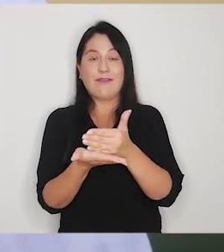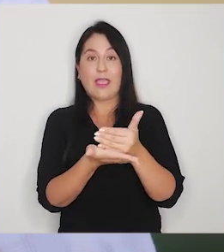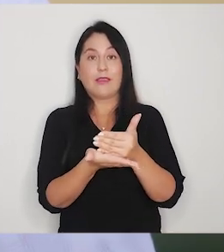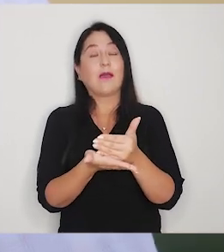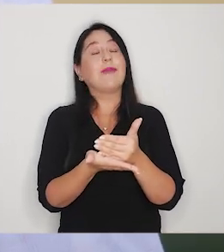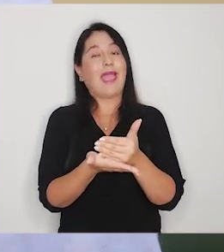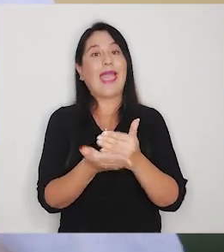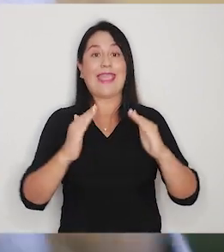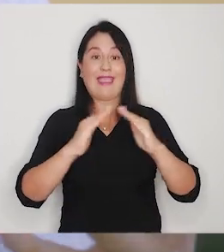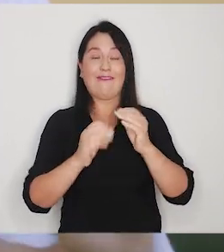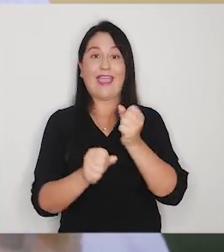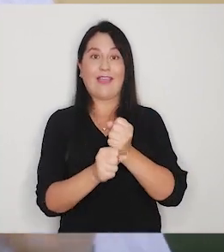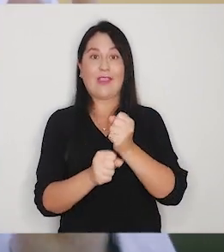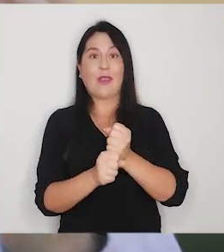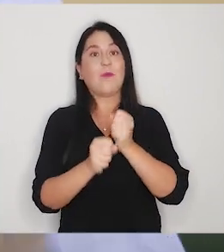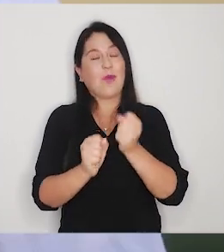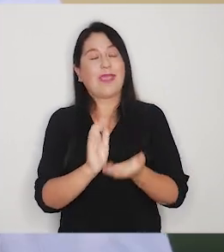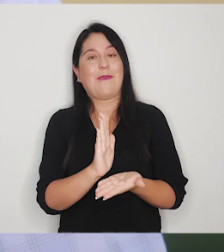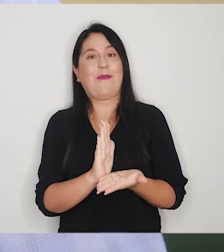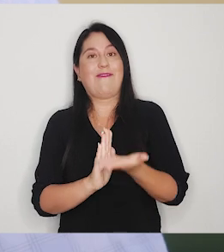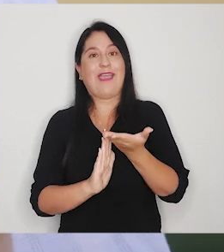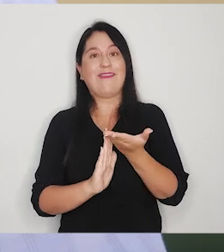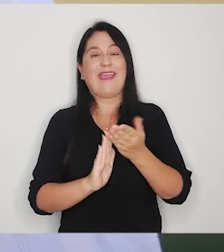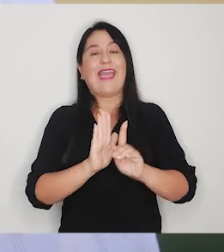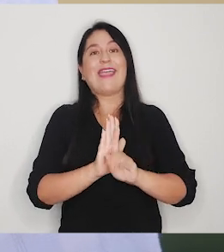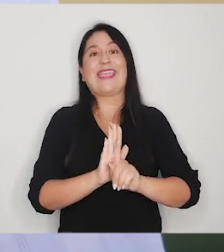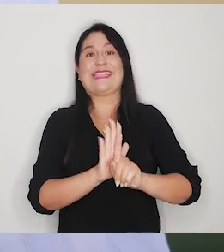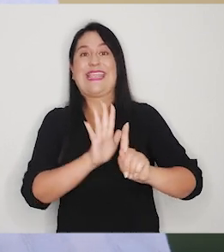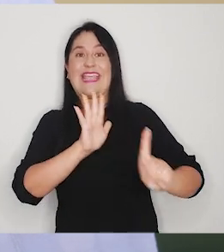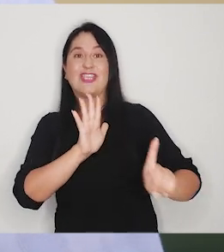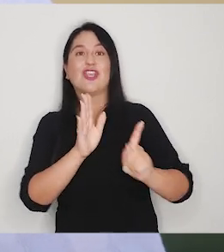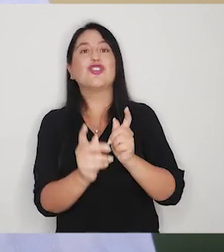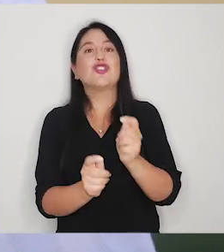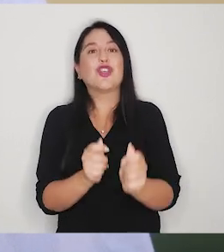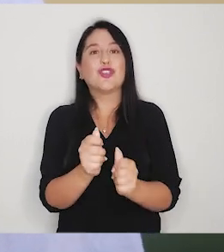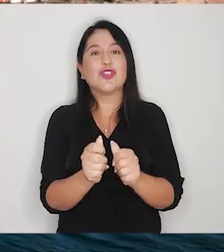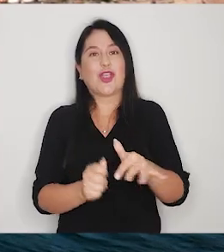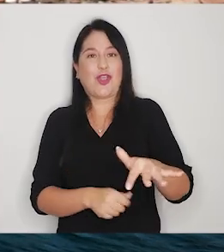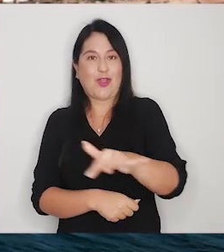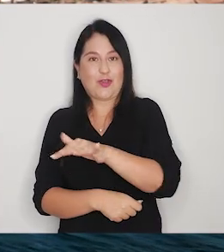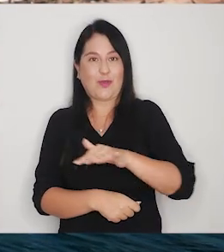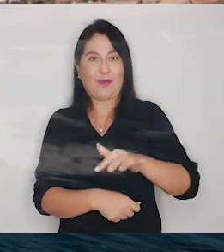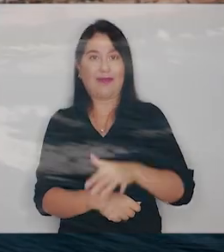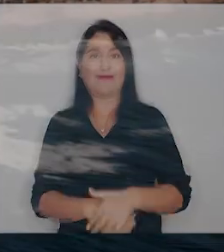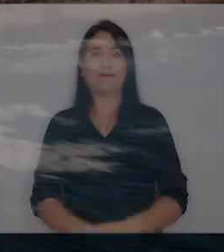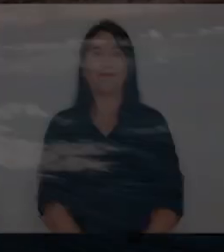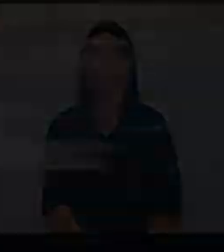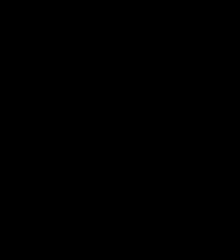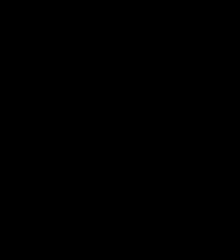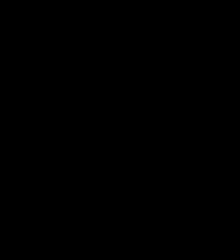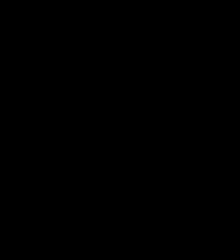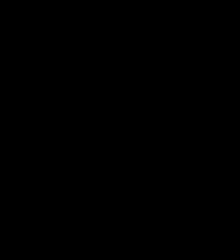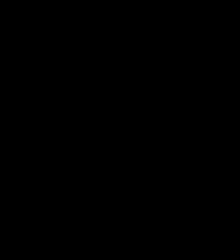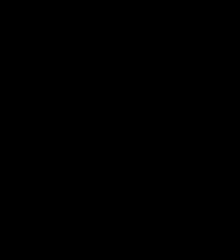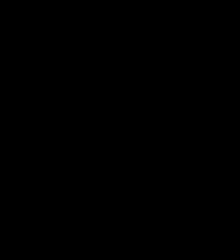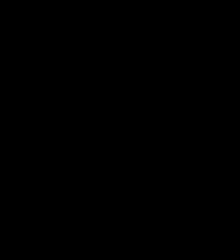bien planificado, a nivel central, el teletrabajo puede aumentar la segregación socioeconómica en nuestra ciudad.